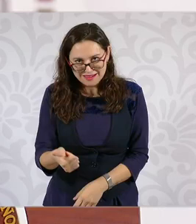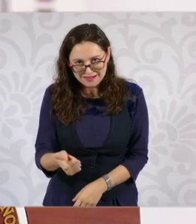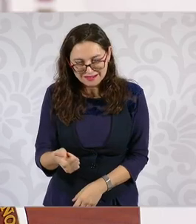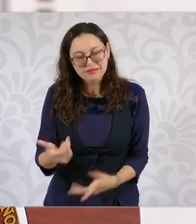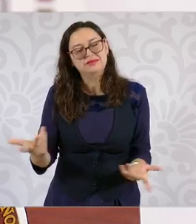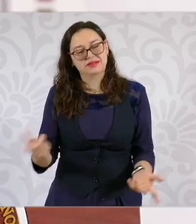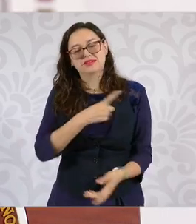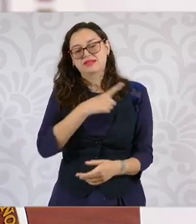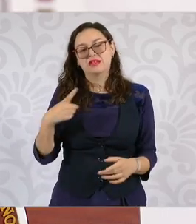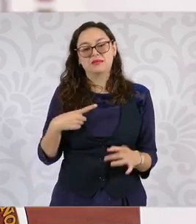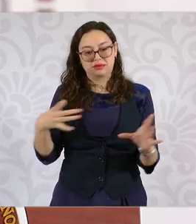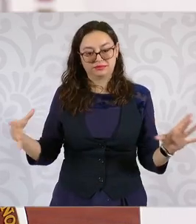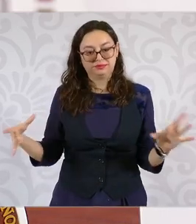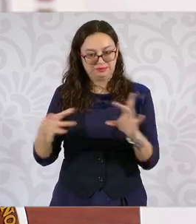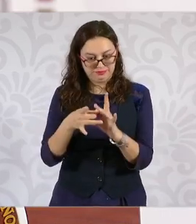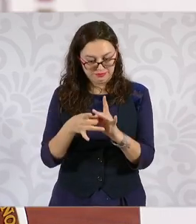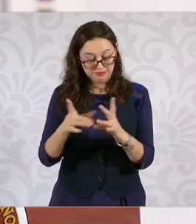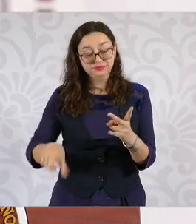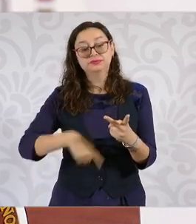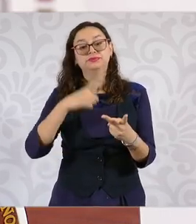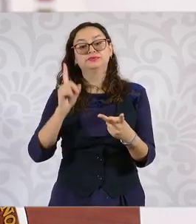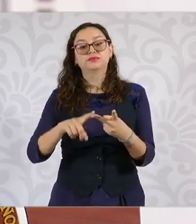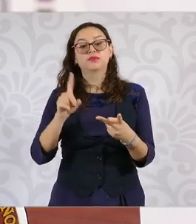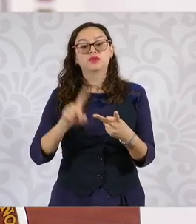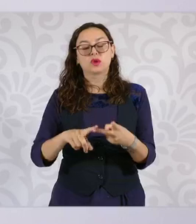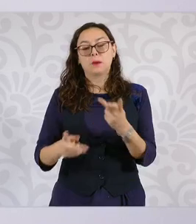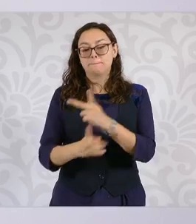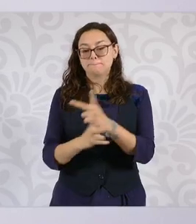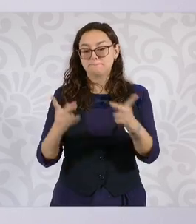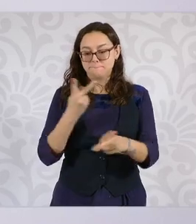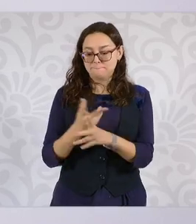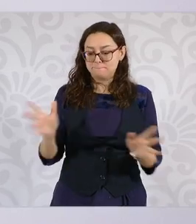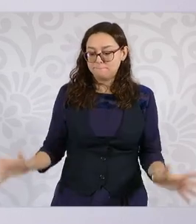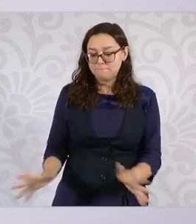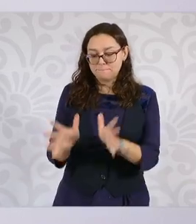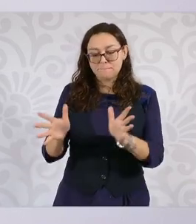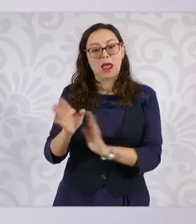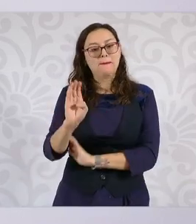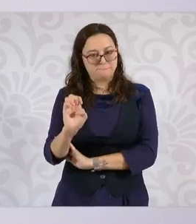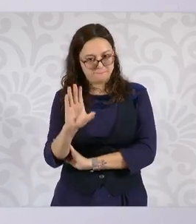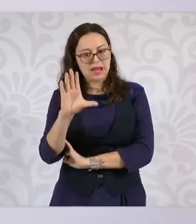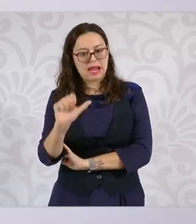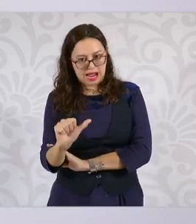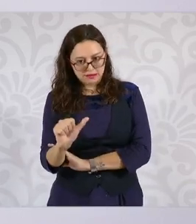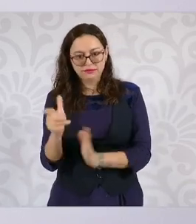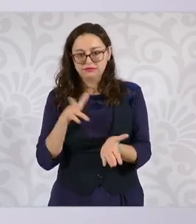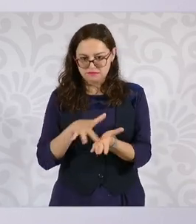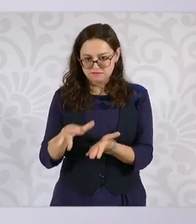dejen los jóvenes la preparatoria por otras razones.